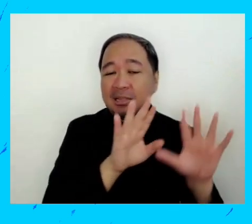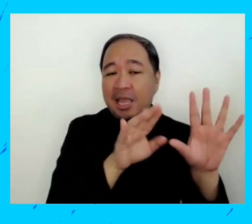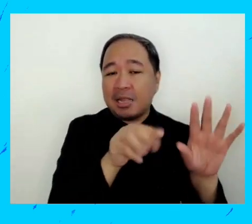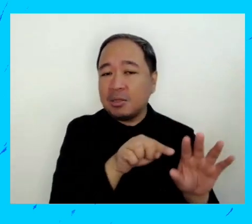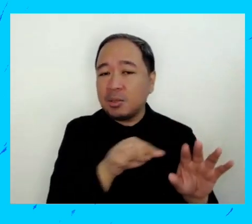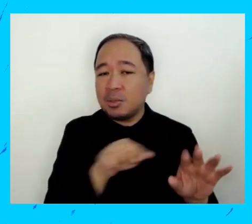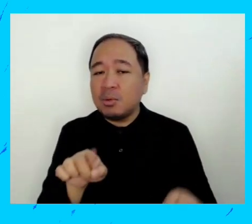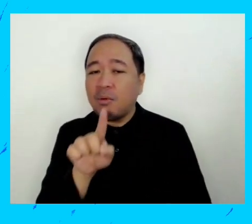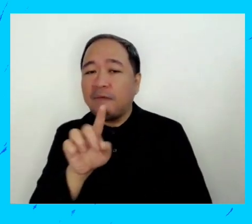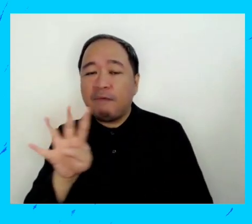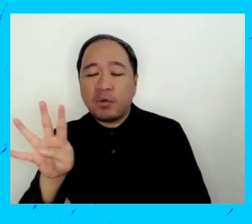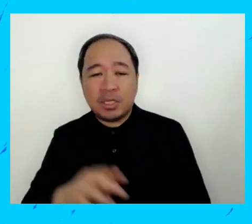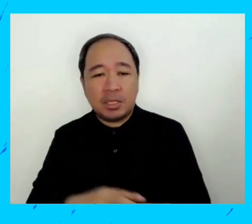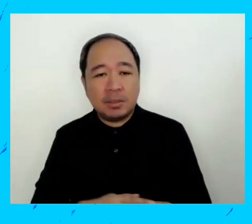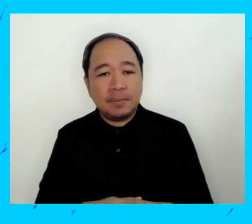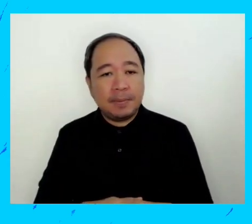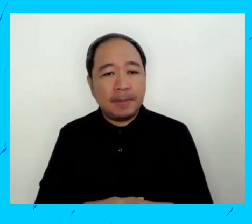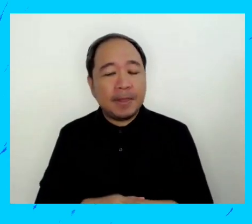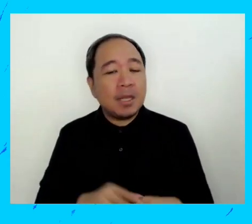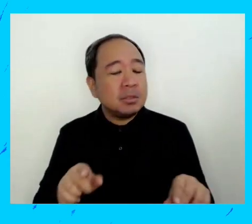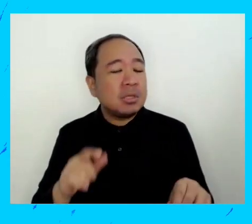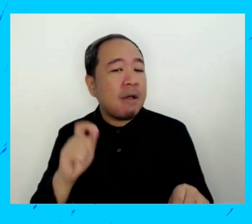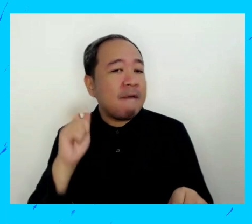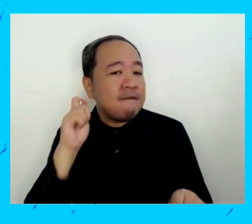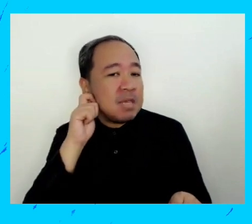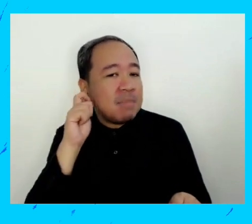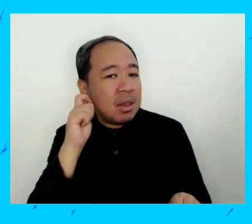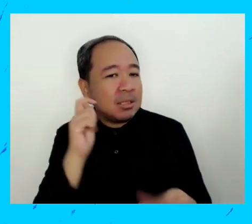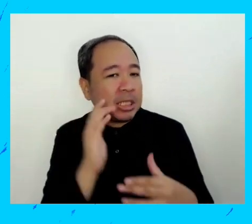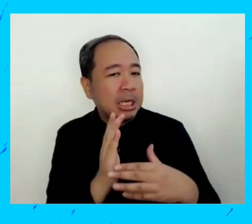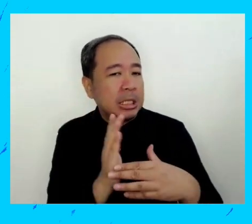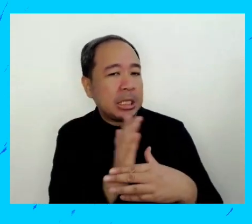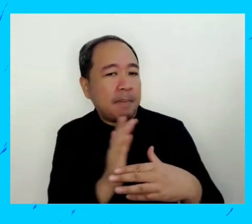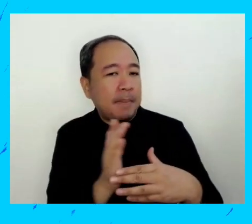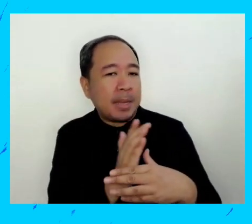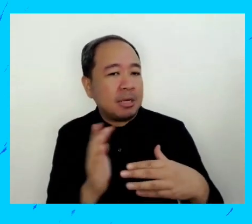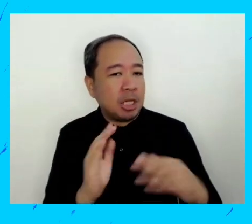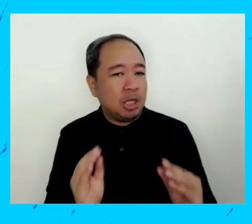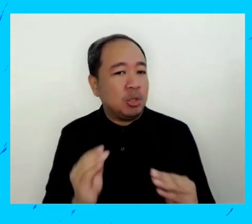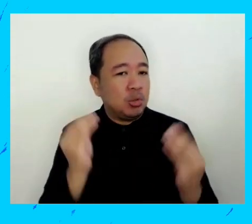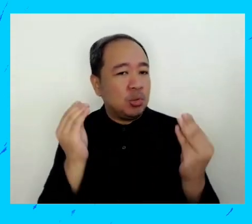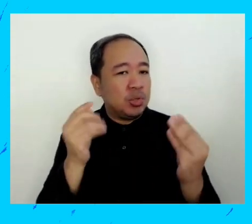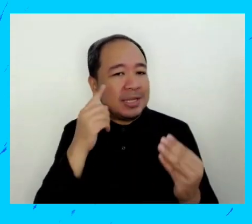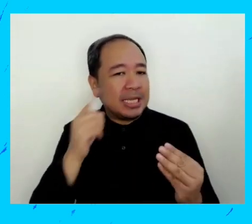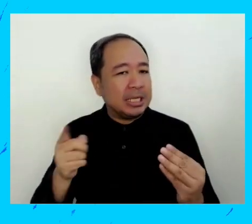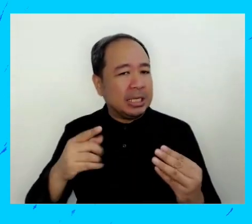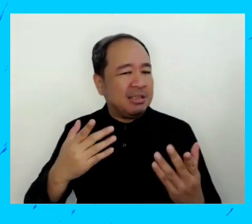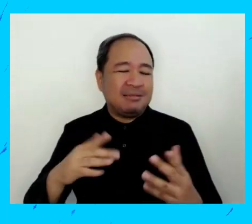10 y 14 años y los